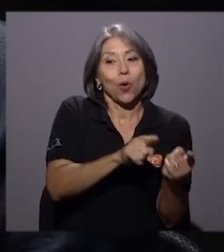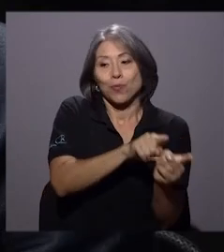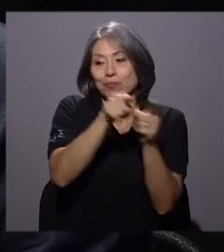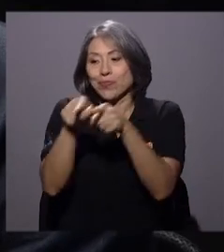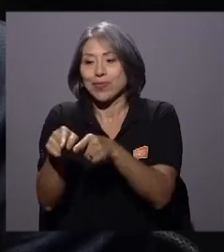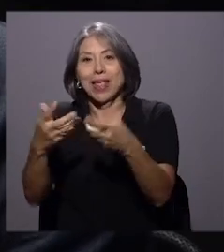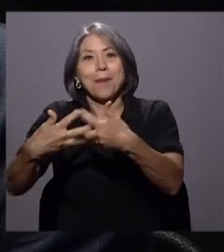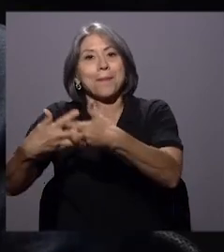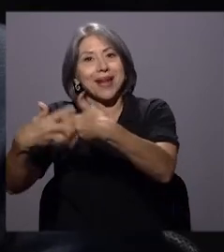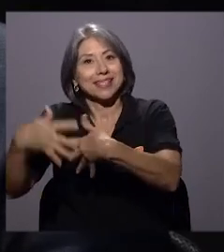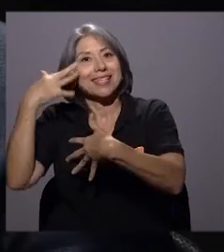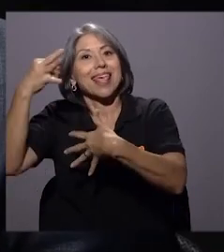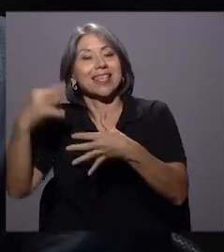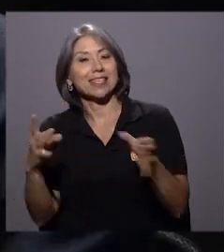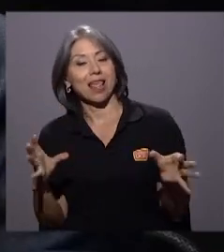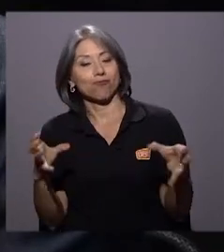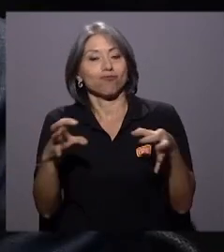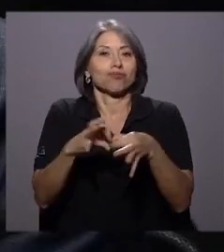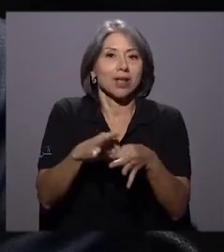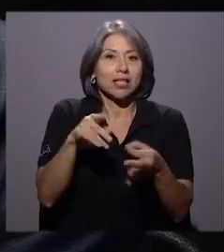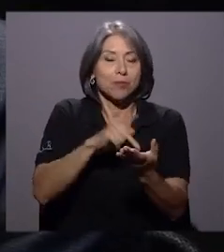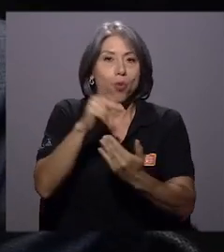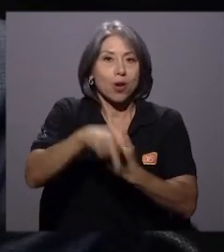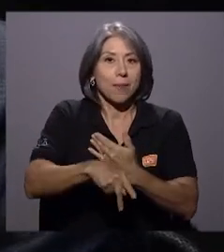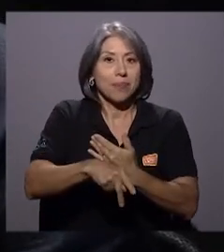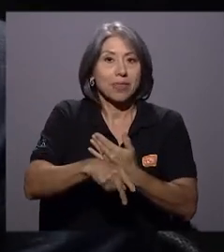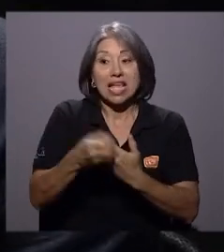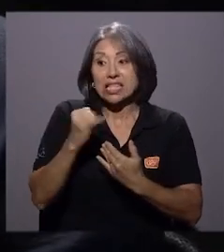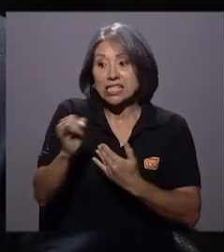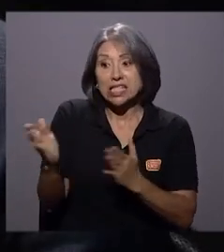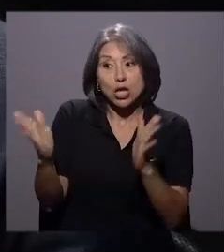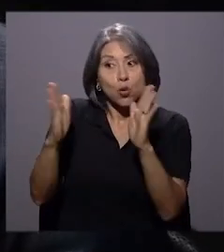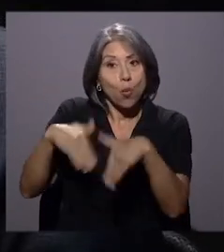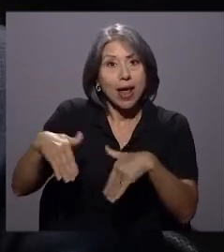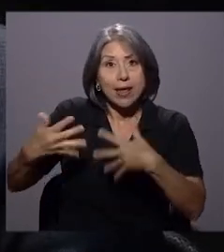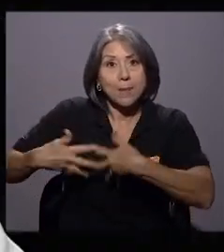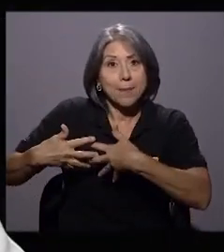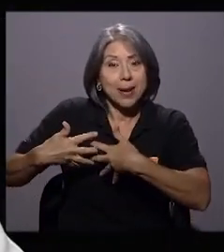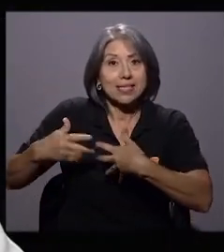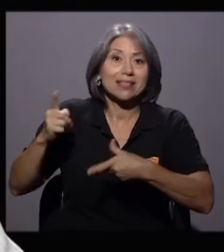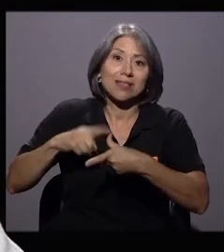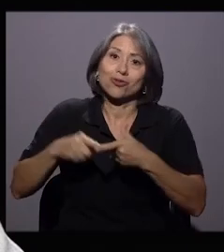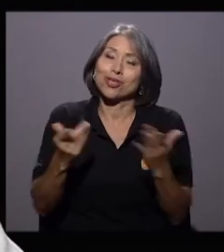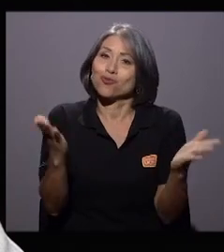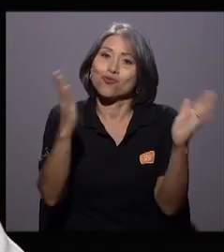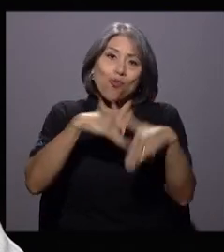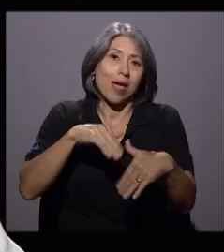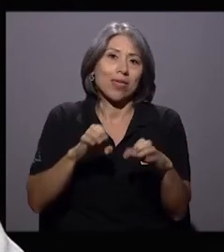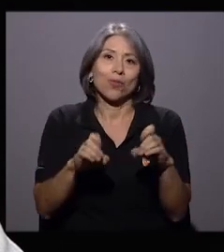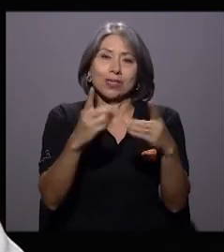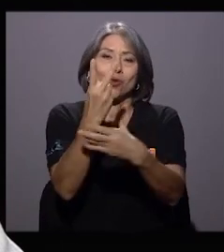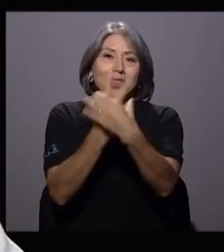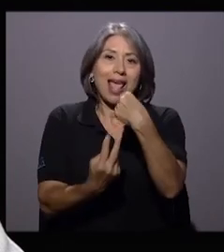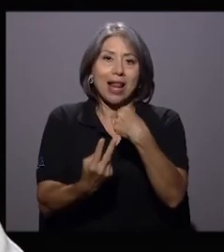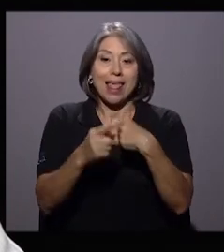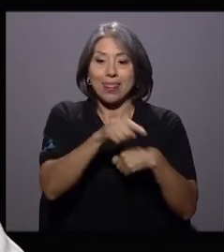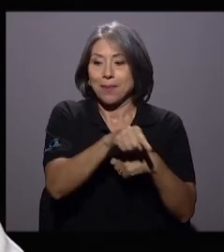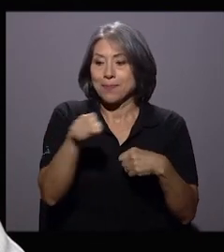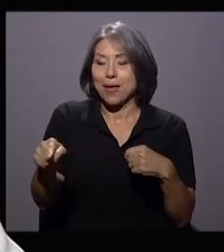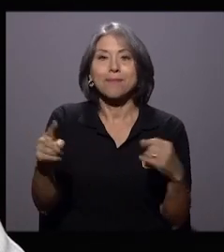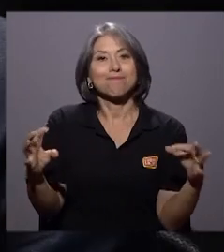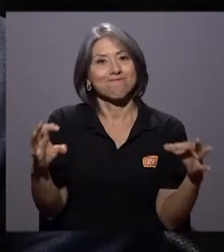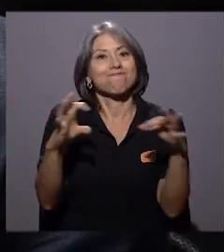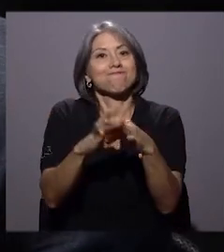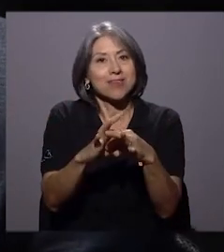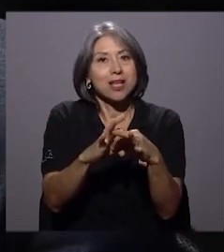formar parte de este programa. Si no hay empresas que decidan formar parte del programa, no puede haber educación dual. Es una combinación del conocimiento con la